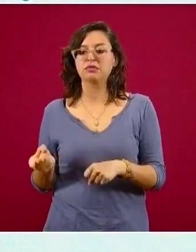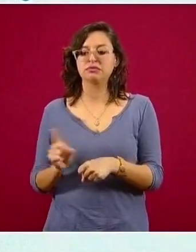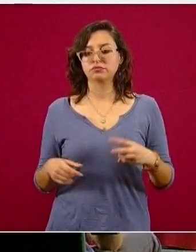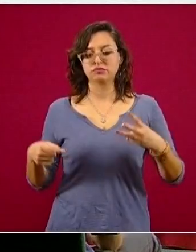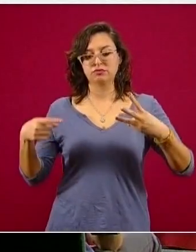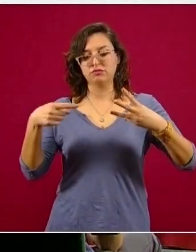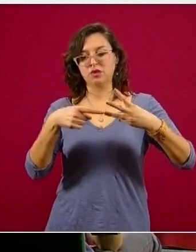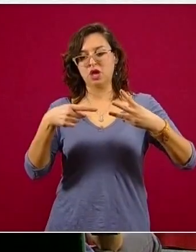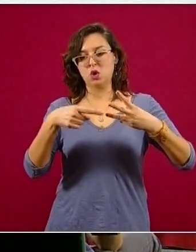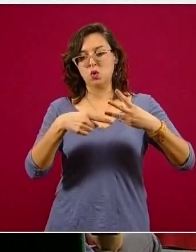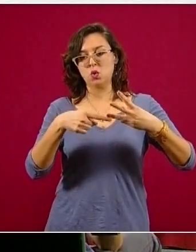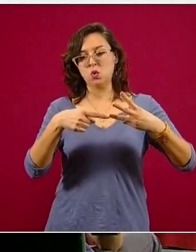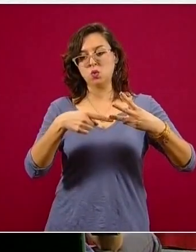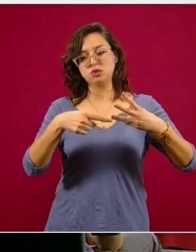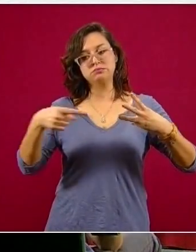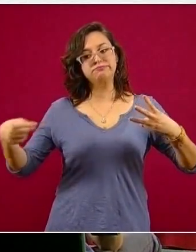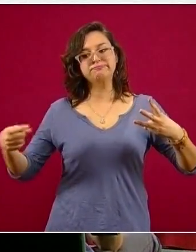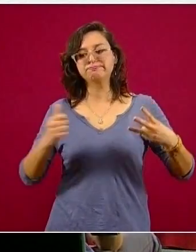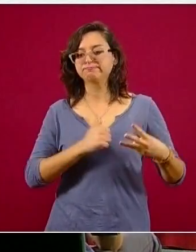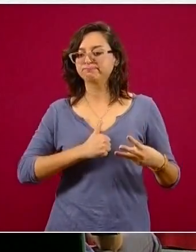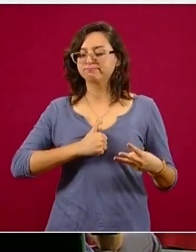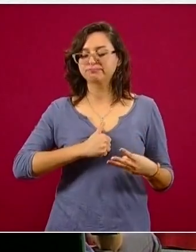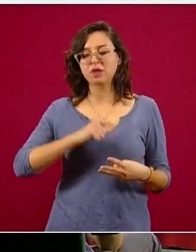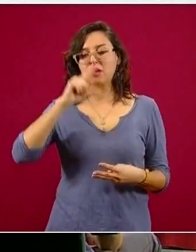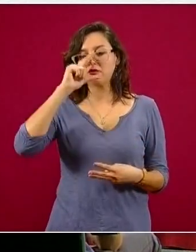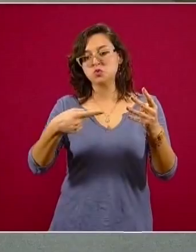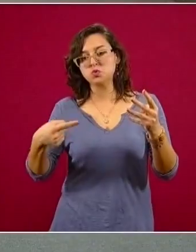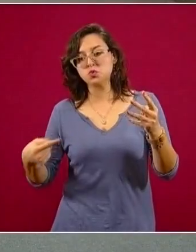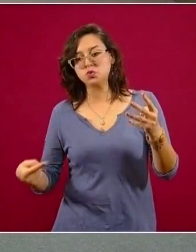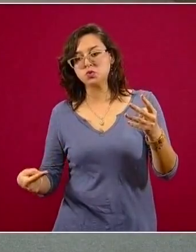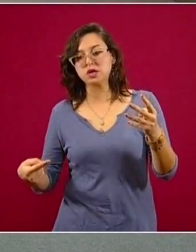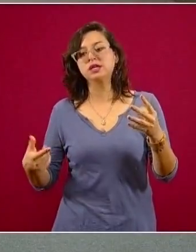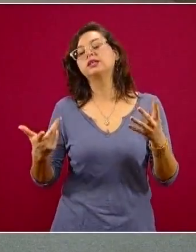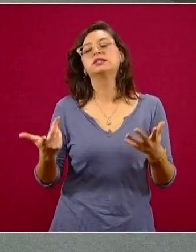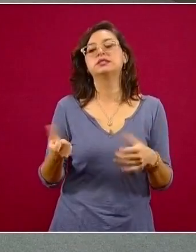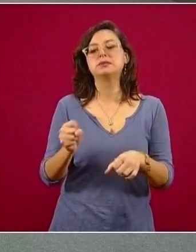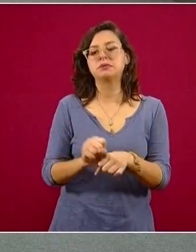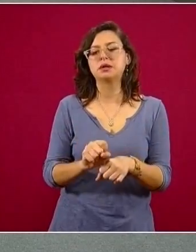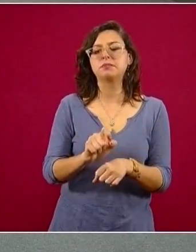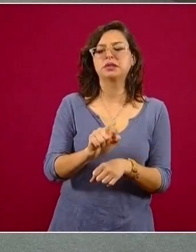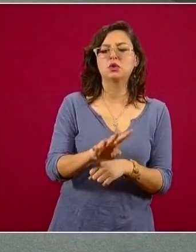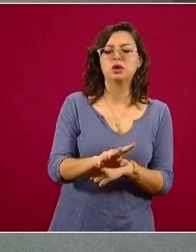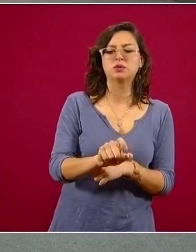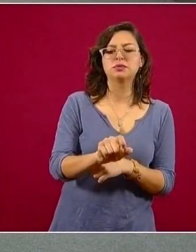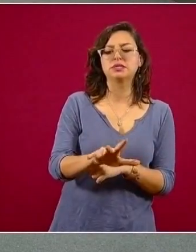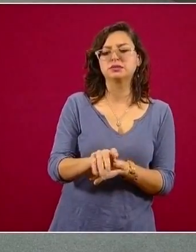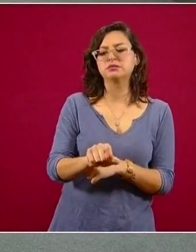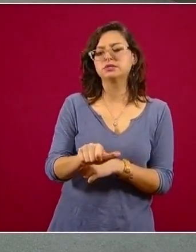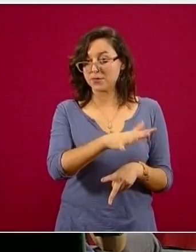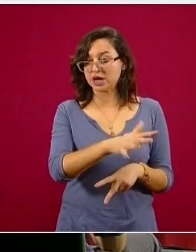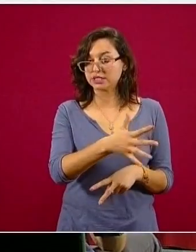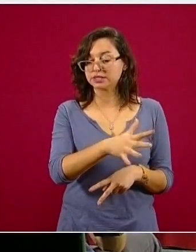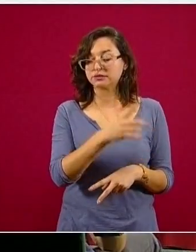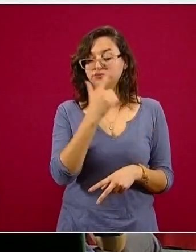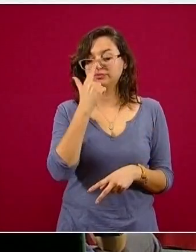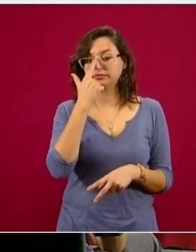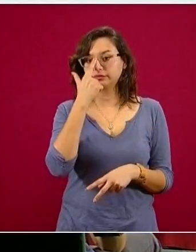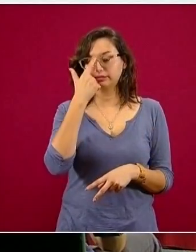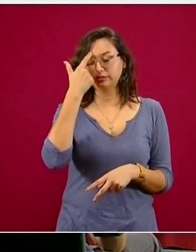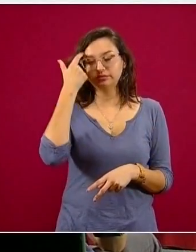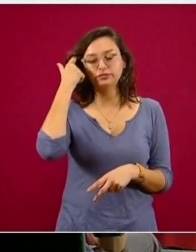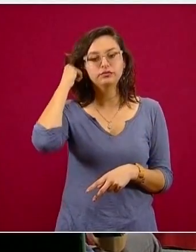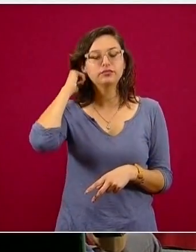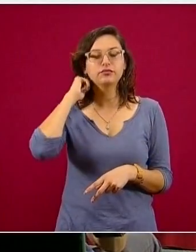lunes de la Secretaría de Salud Federal. El director nacional de Epidemiología, José Luis Salomía, mencionó que entre la semana